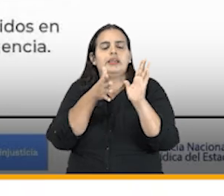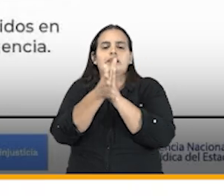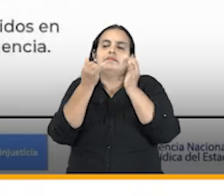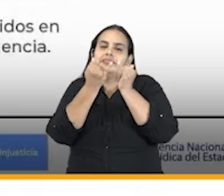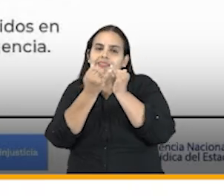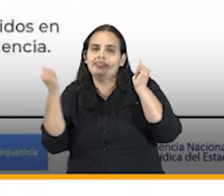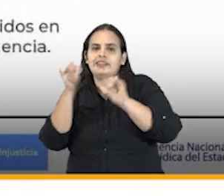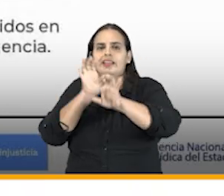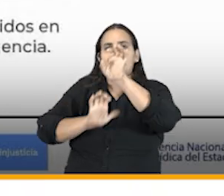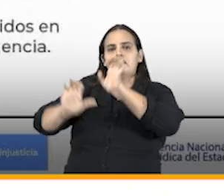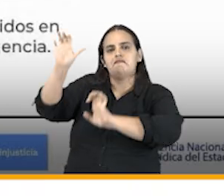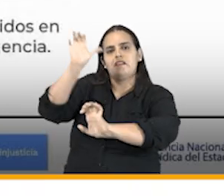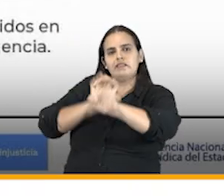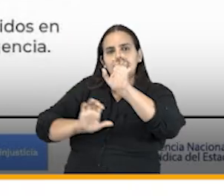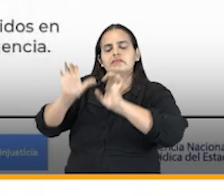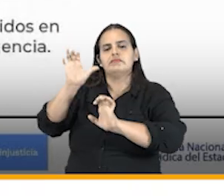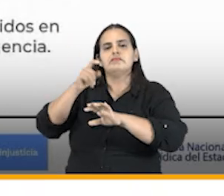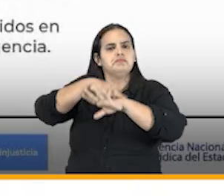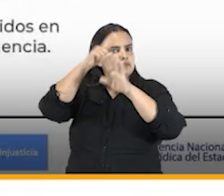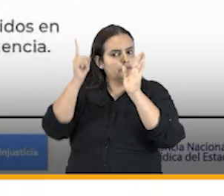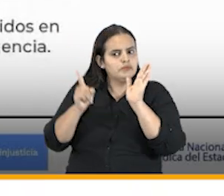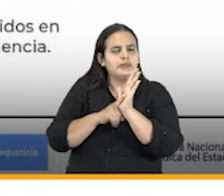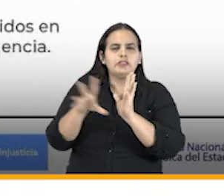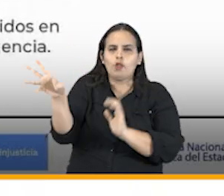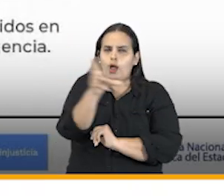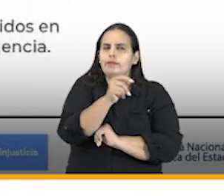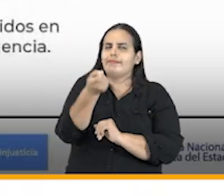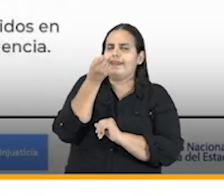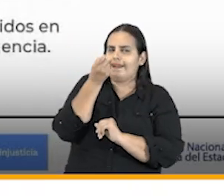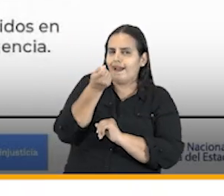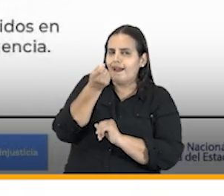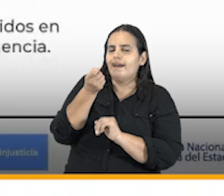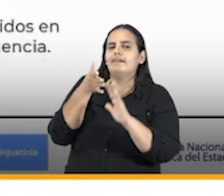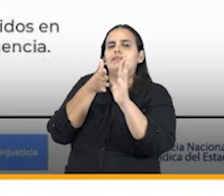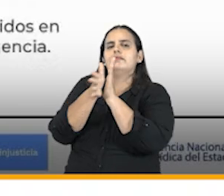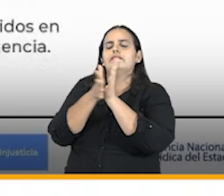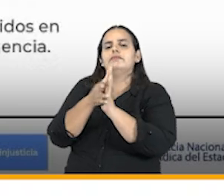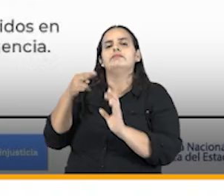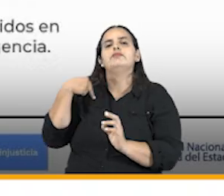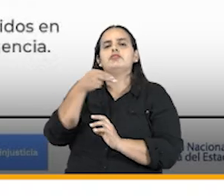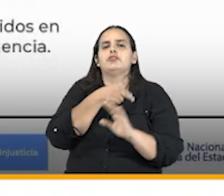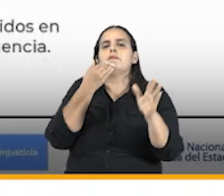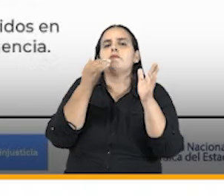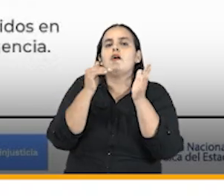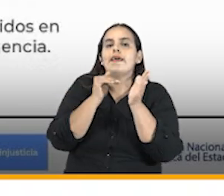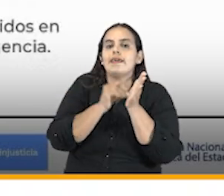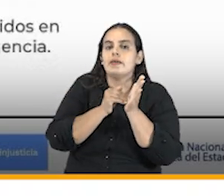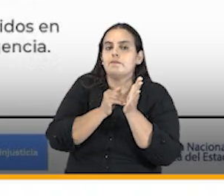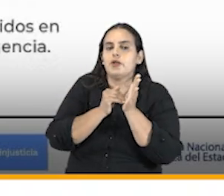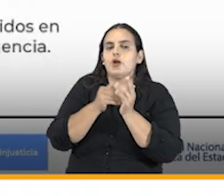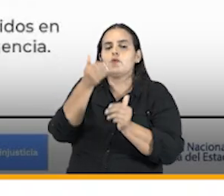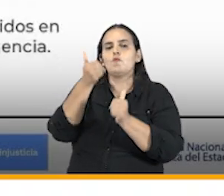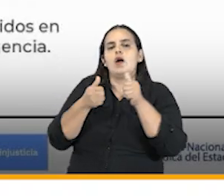una línea de defensa bastante compleja y delicada intervenimos por ejemplo en un pleito por la concesión vial